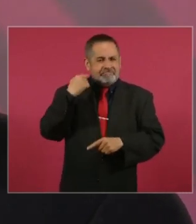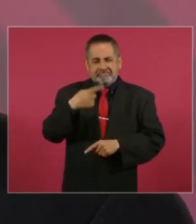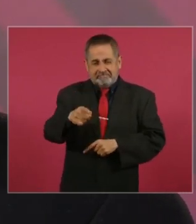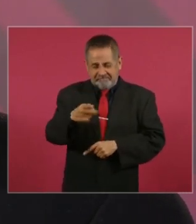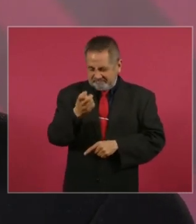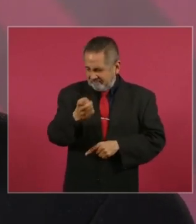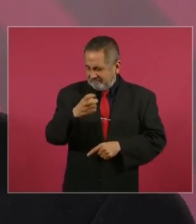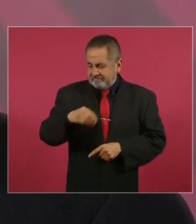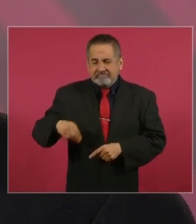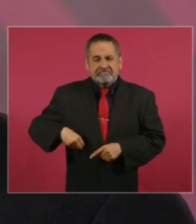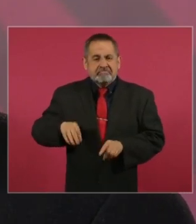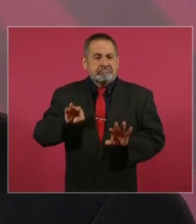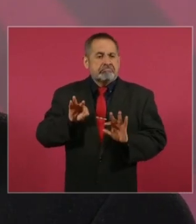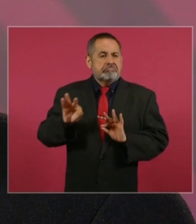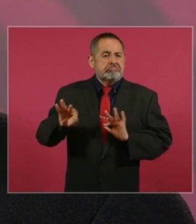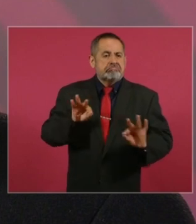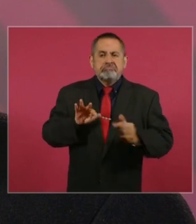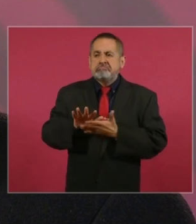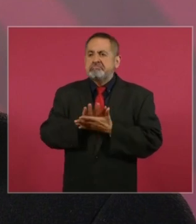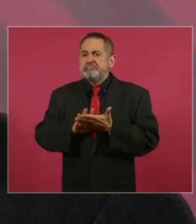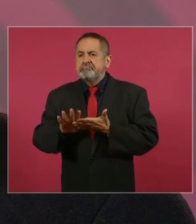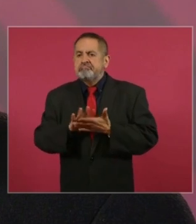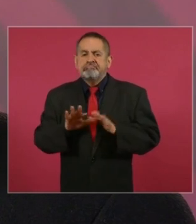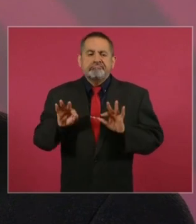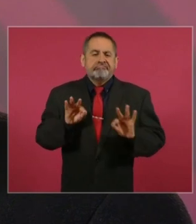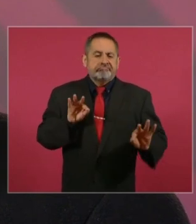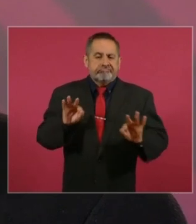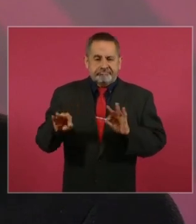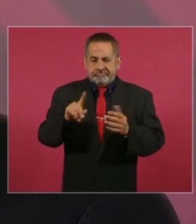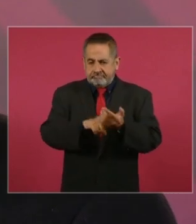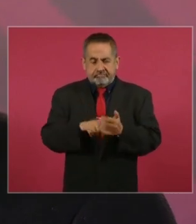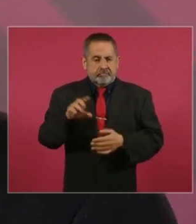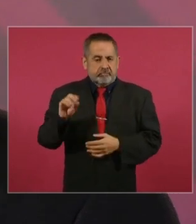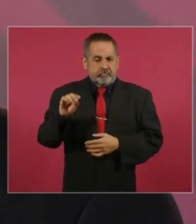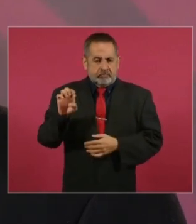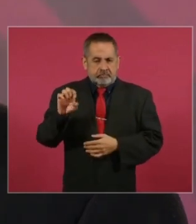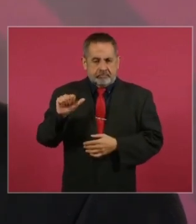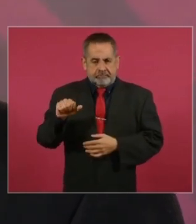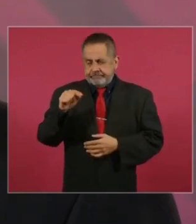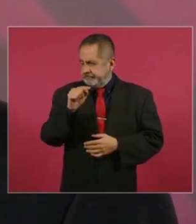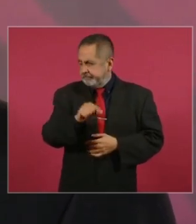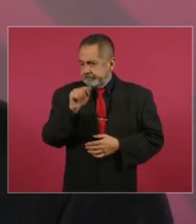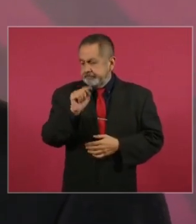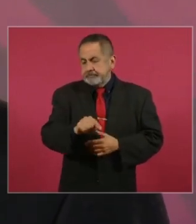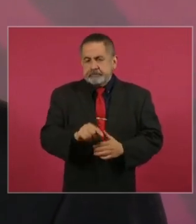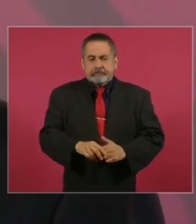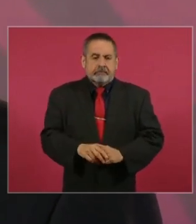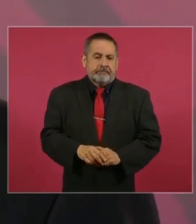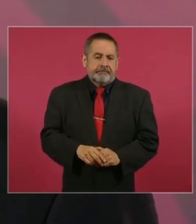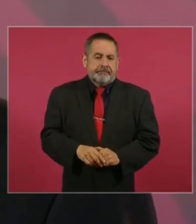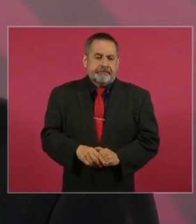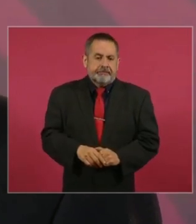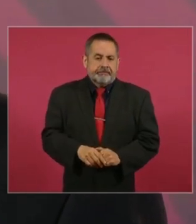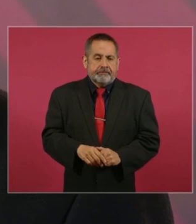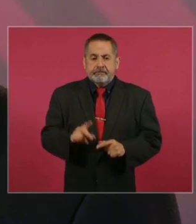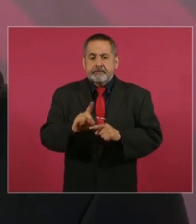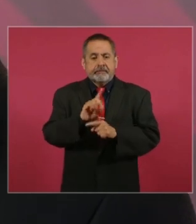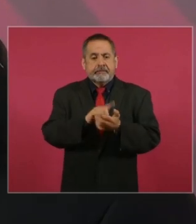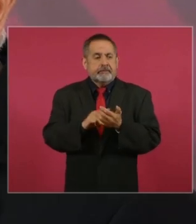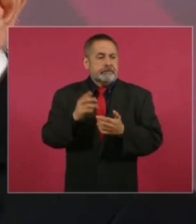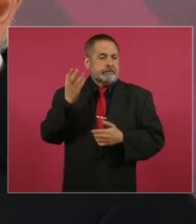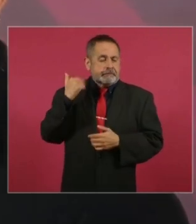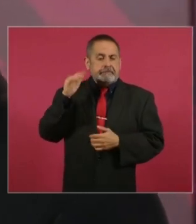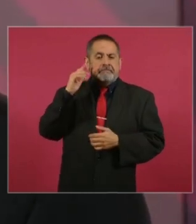le está politizando este asunto, desde que